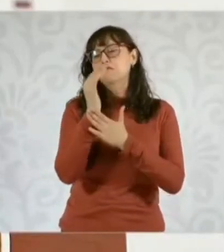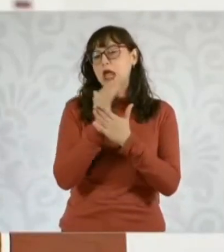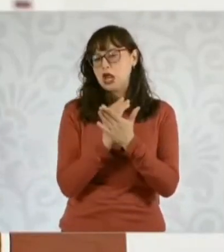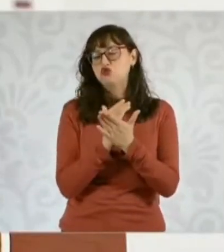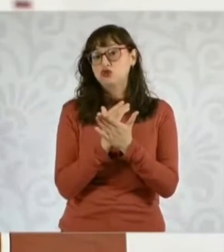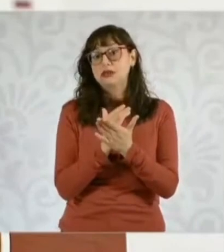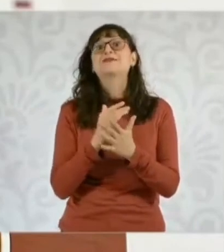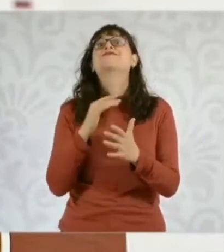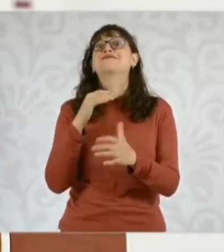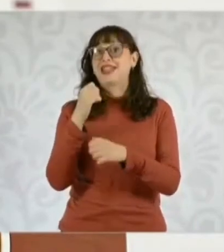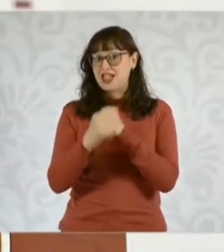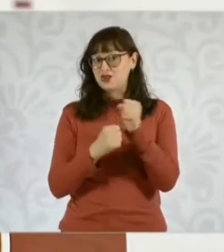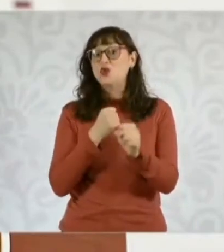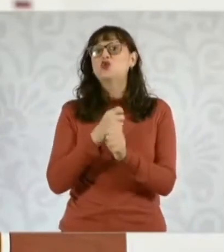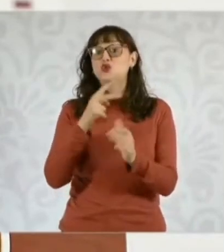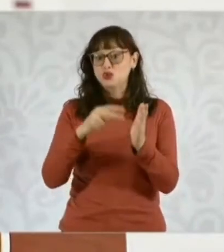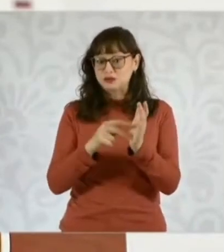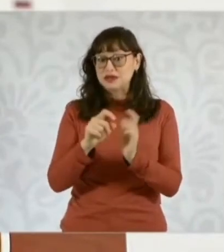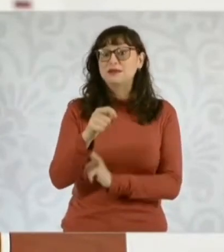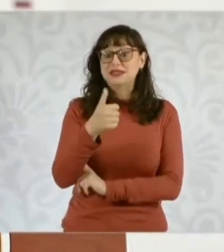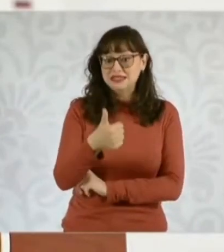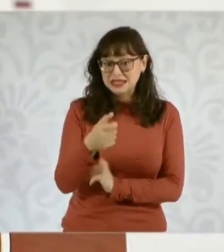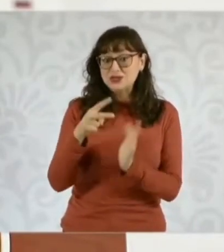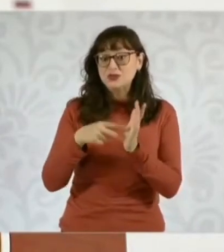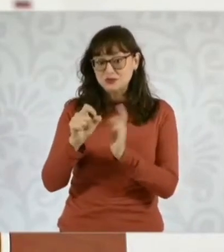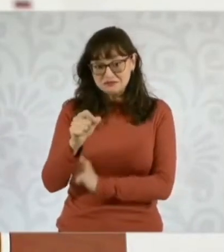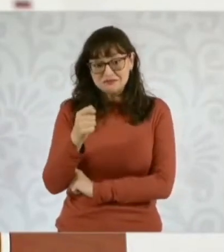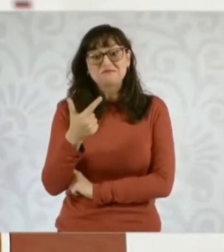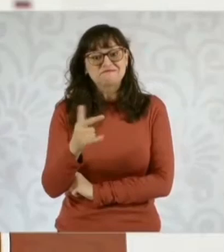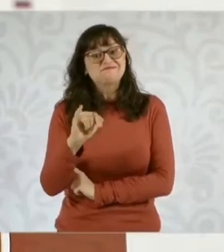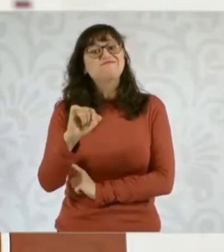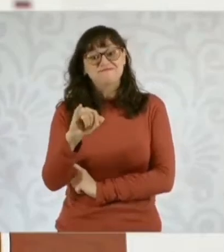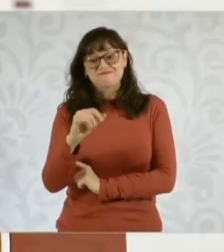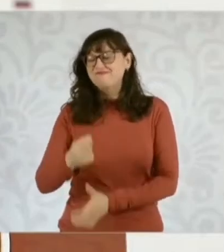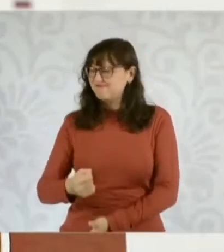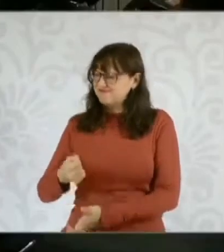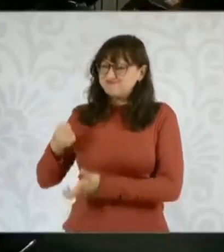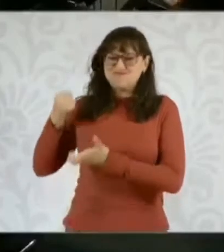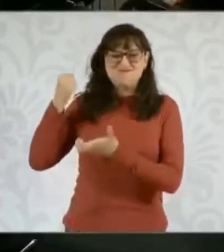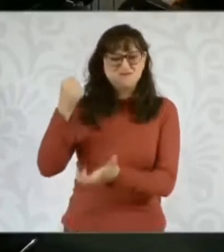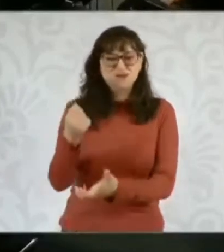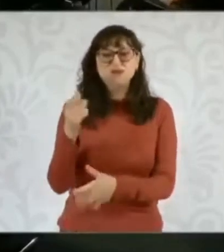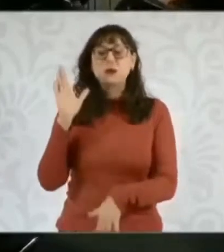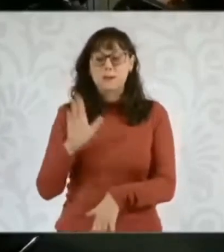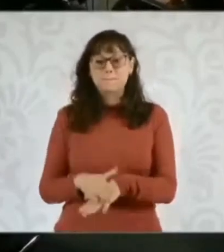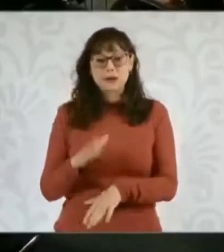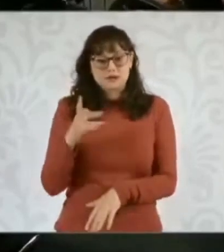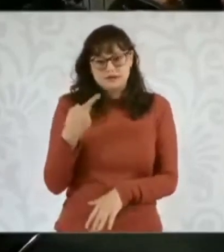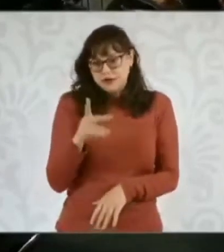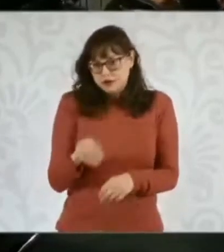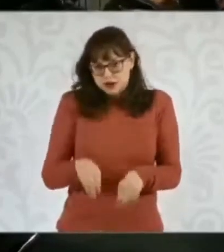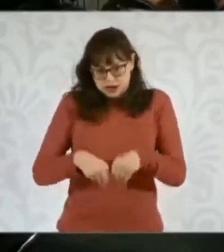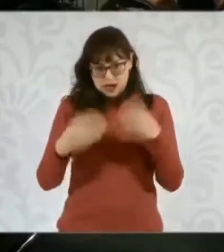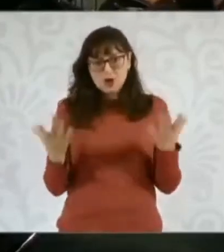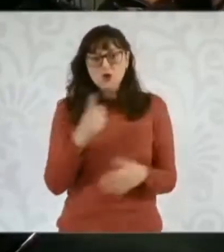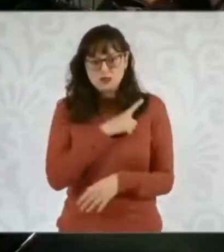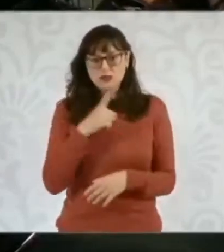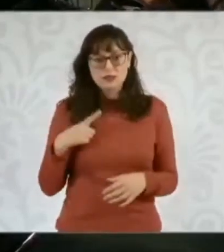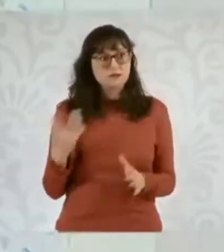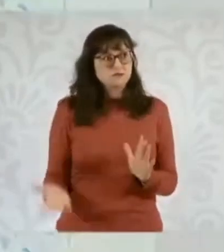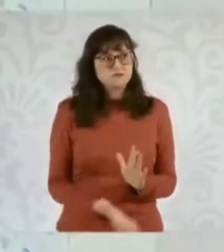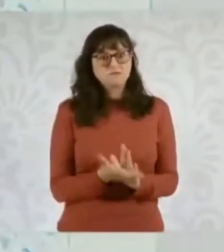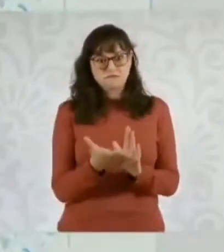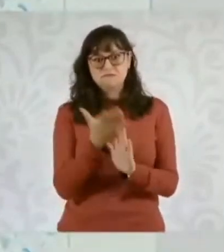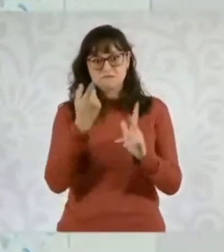2027, cuando ya tengamos todos los proyectos echados a andar, pero sí va a haber obra. Y al mismo